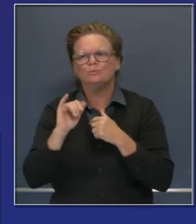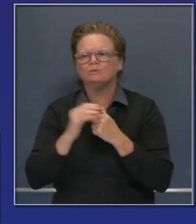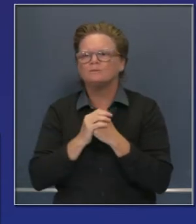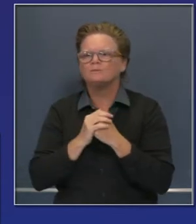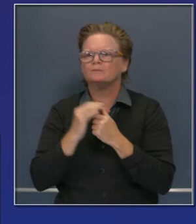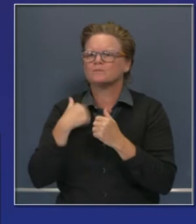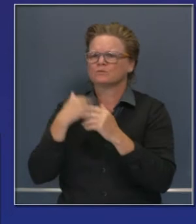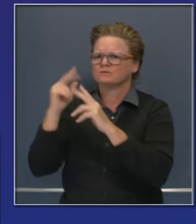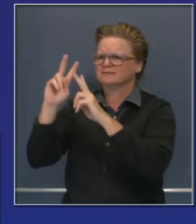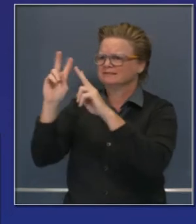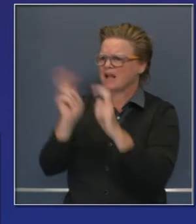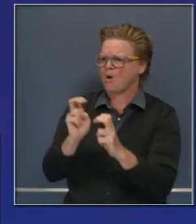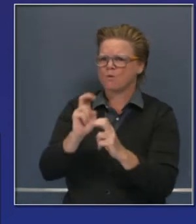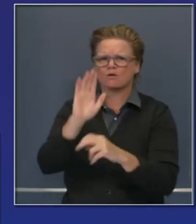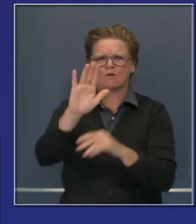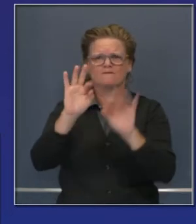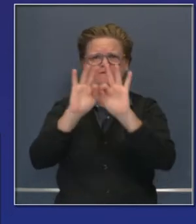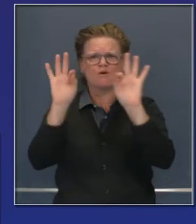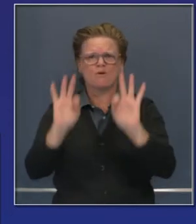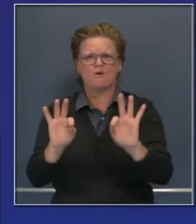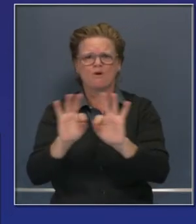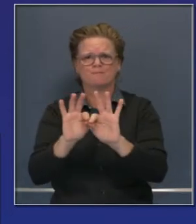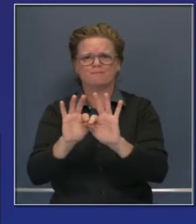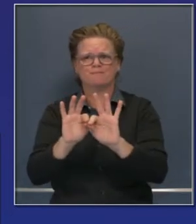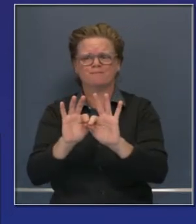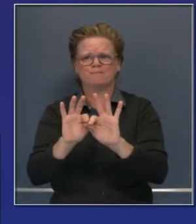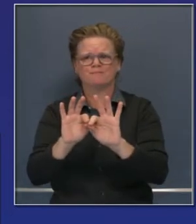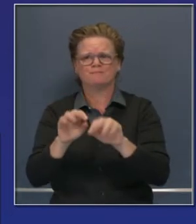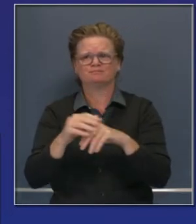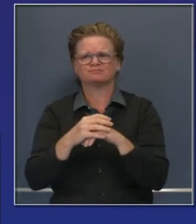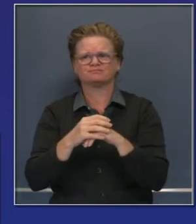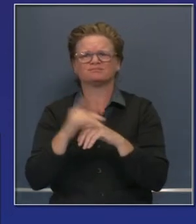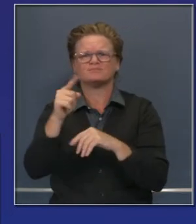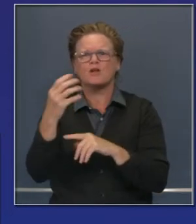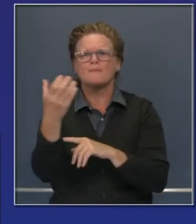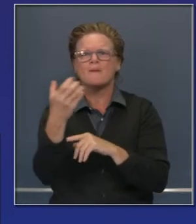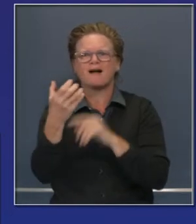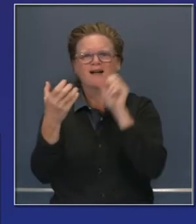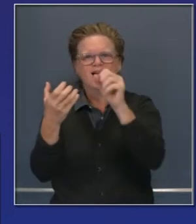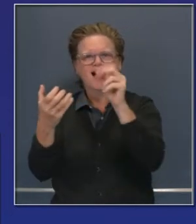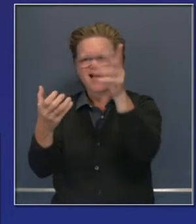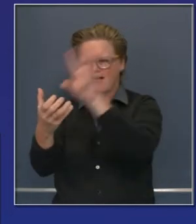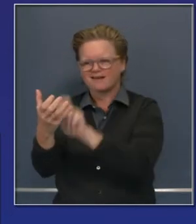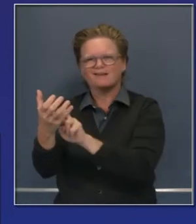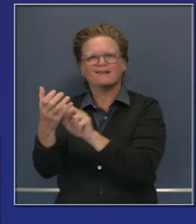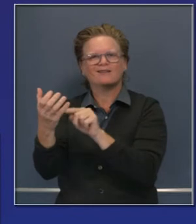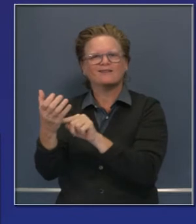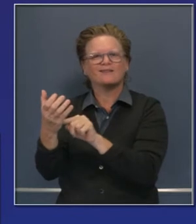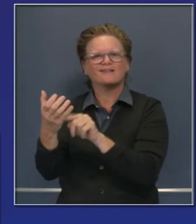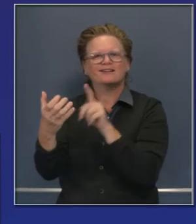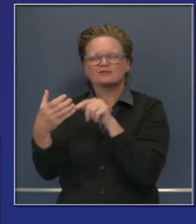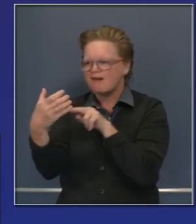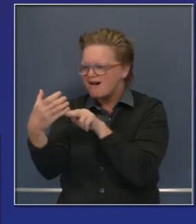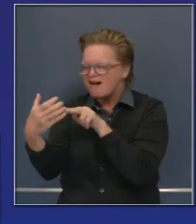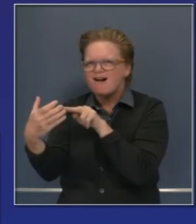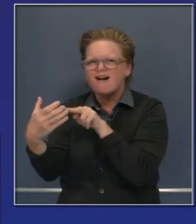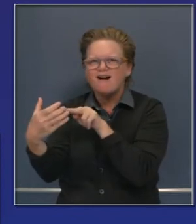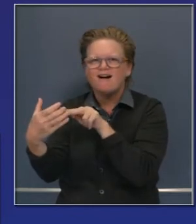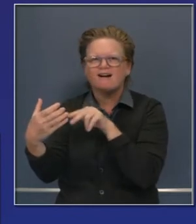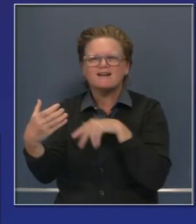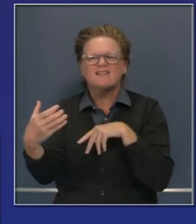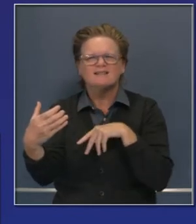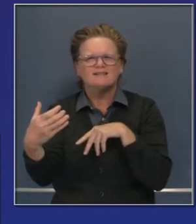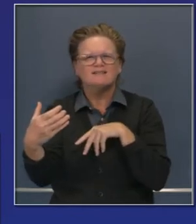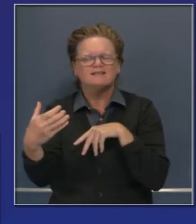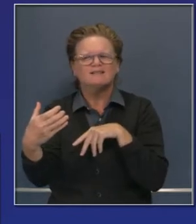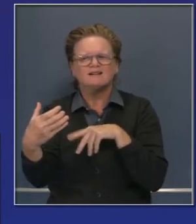más disponible la capacidad de bajar formularios con sus aparatos electrónicos y que puedan acceder a información en sus